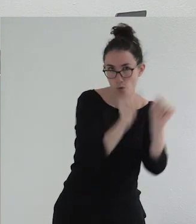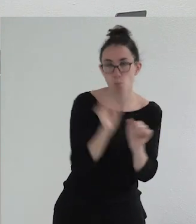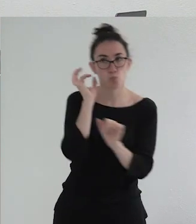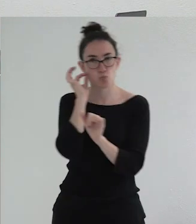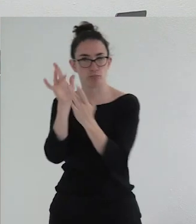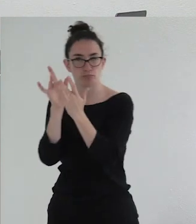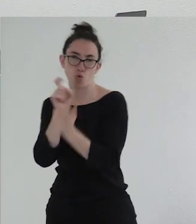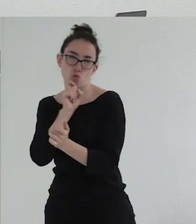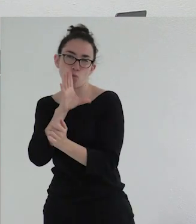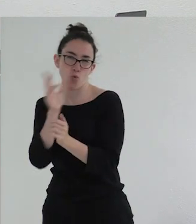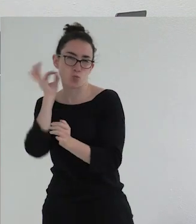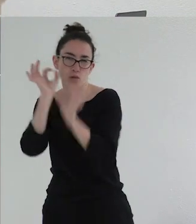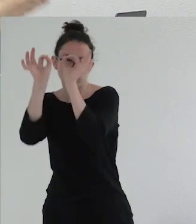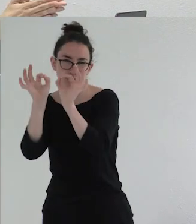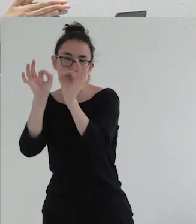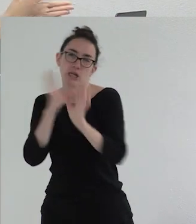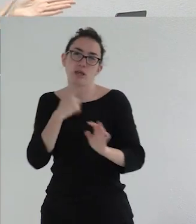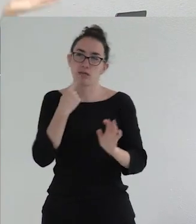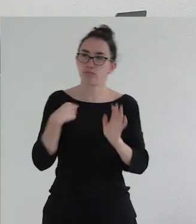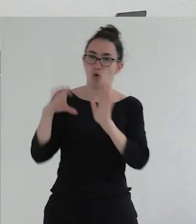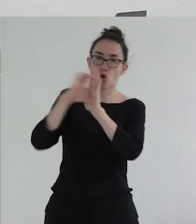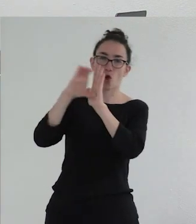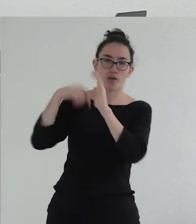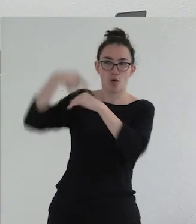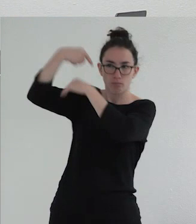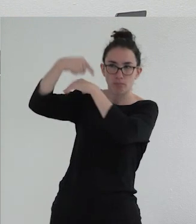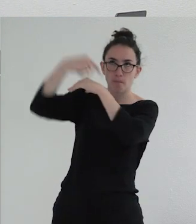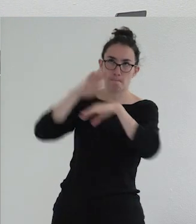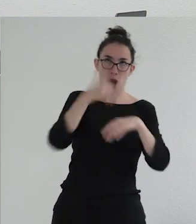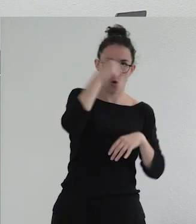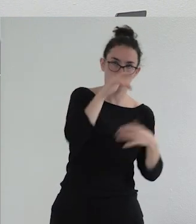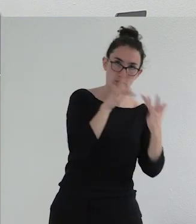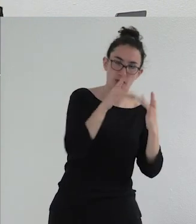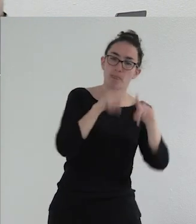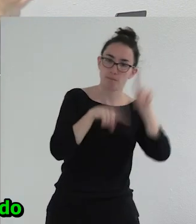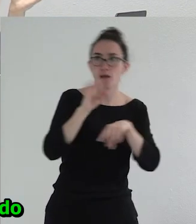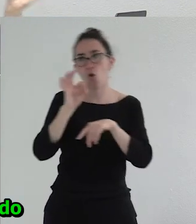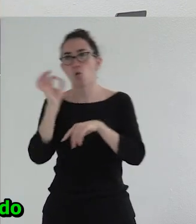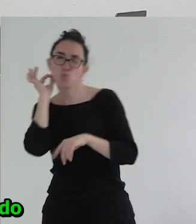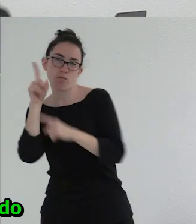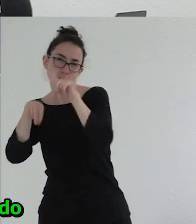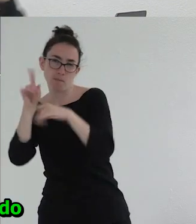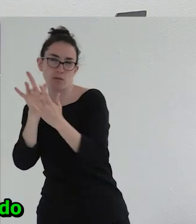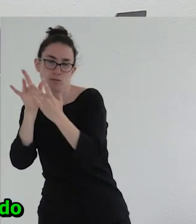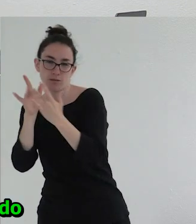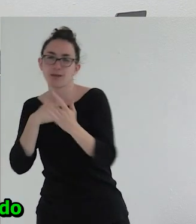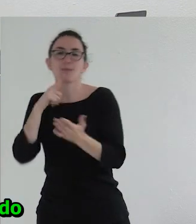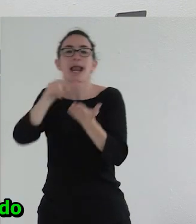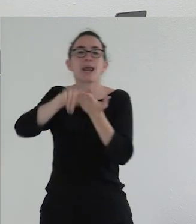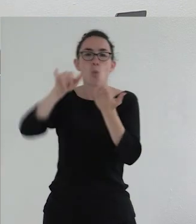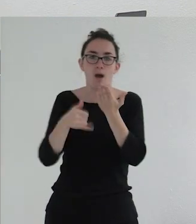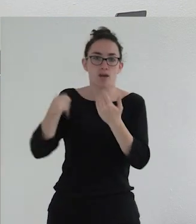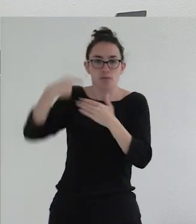pautado. Es decir, que si tú eres un hombre has aprendido códigos para relacionarte con los hombres y códigos para las mujeres. Y si tú eres una mujer, has aprendido... Es decir, el lenguaje está muy